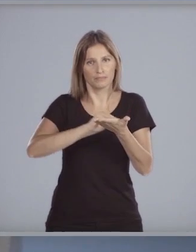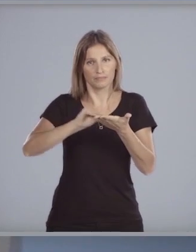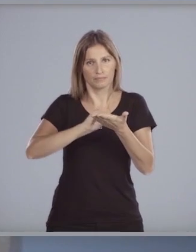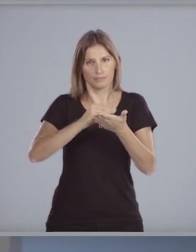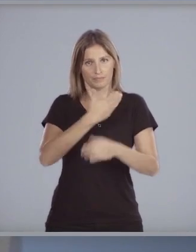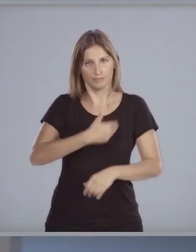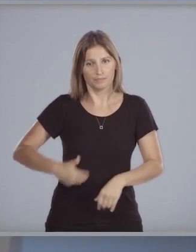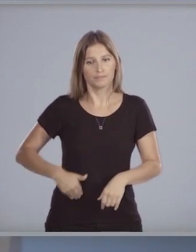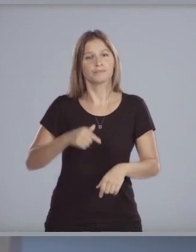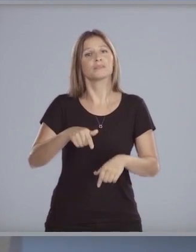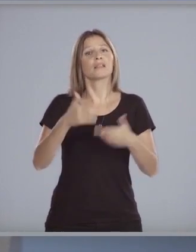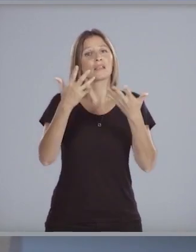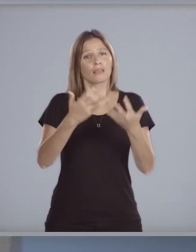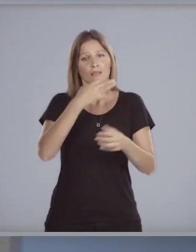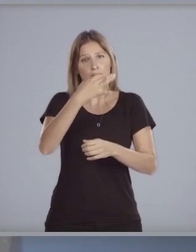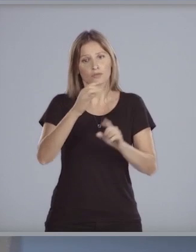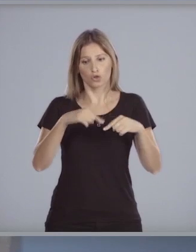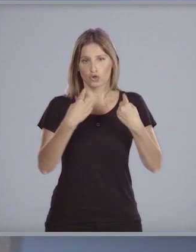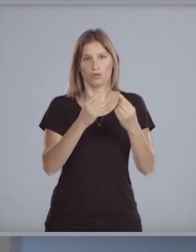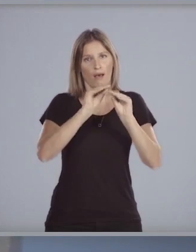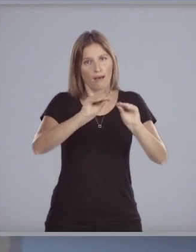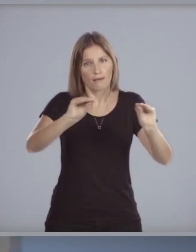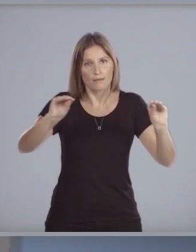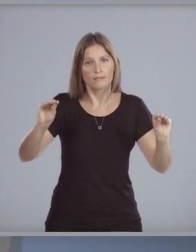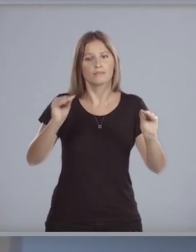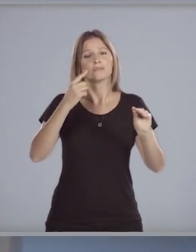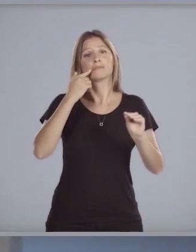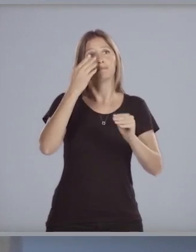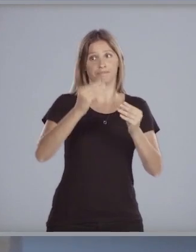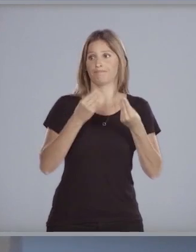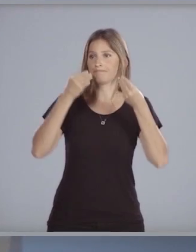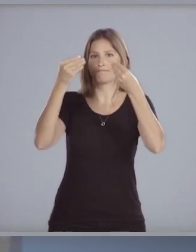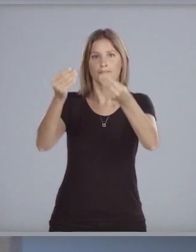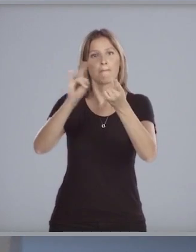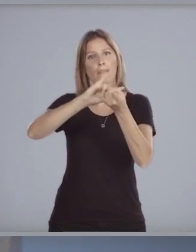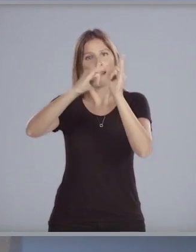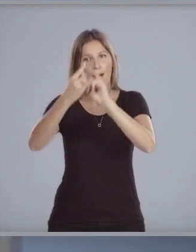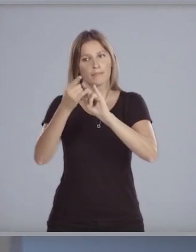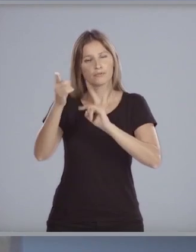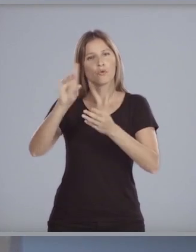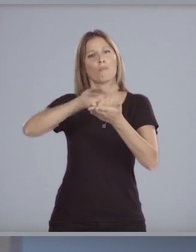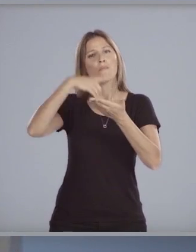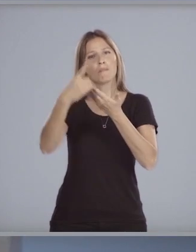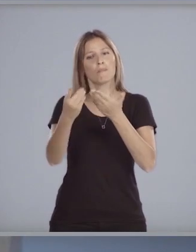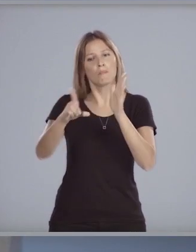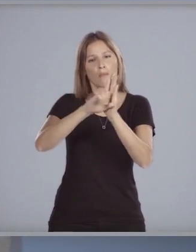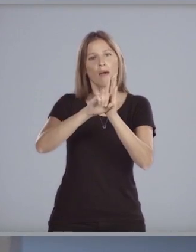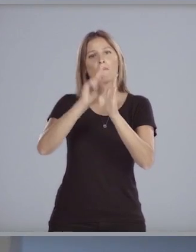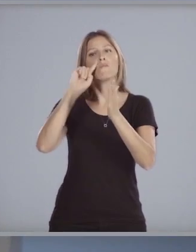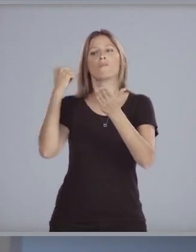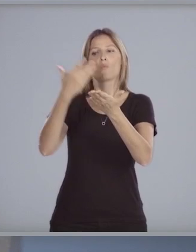En ese sentido, anunciamos que remitiremos al Parlamento Nacional un proyecto de ley